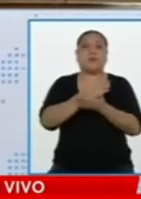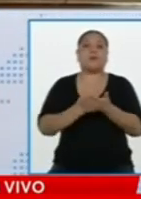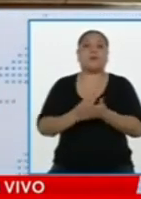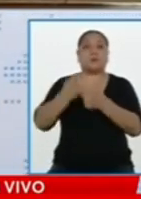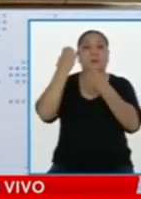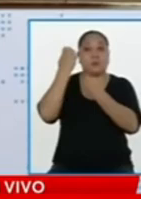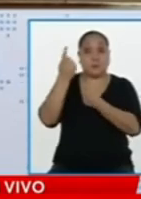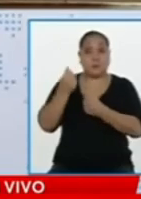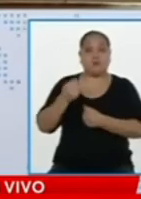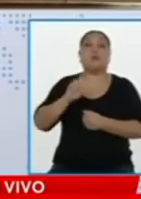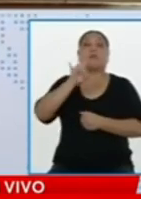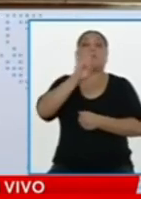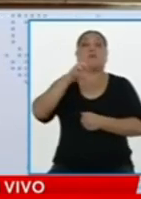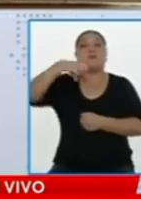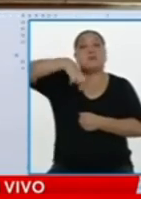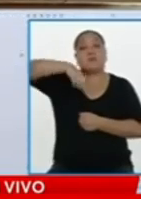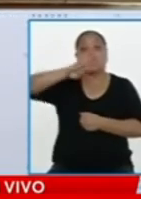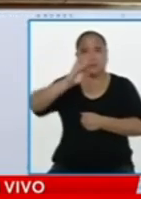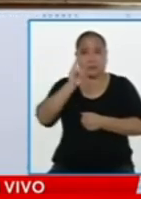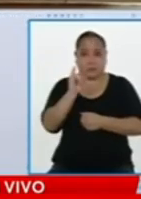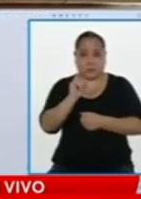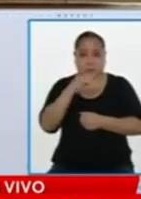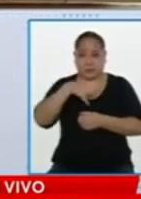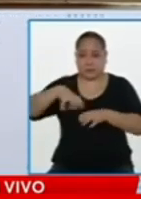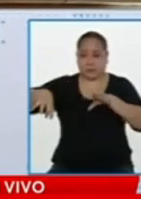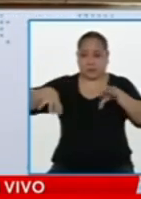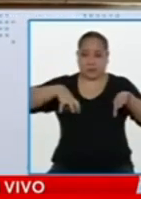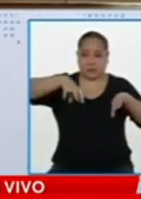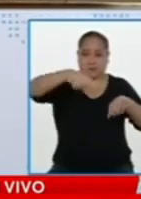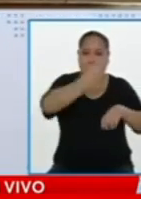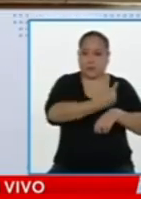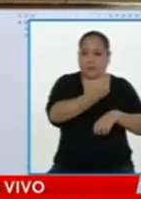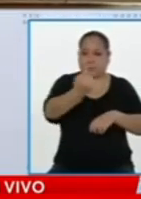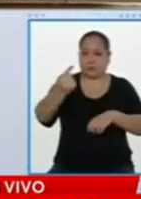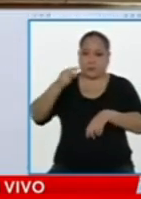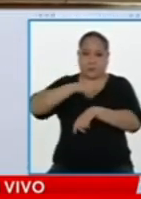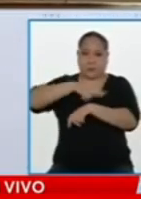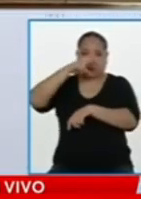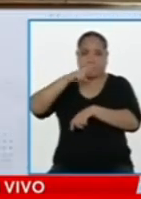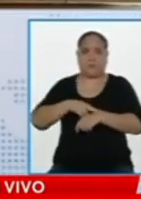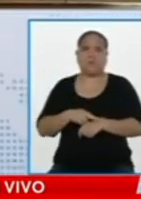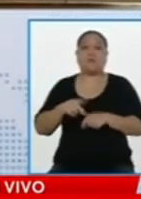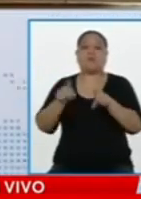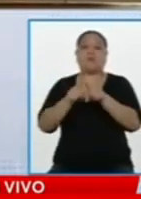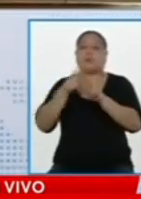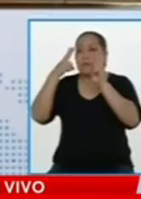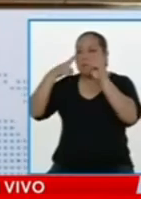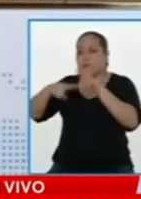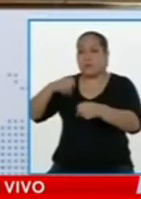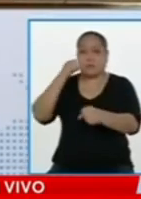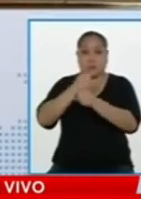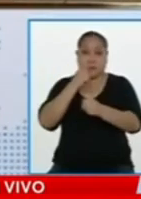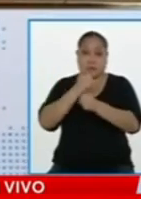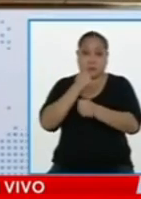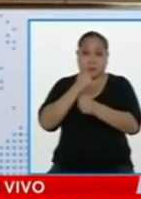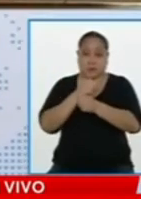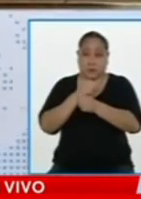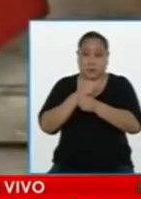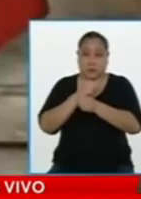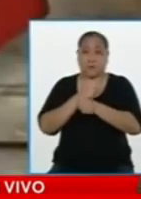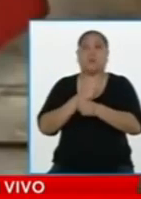Ninguna medida efectiva a gran escala financiera. Qué chistoso, ¿no?